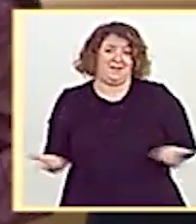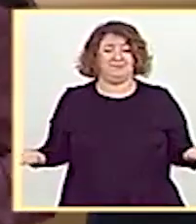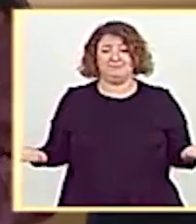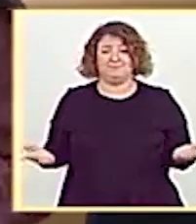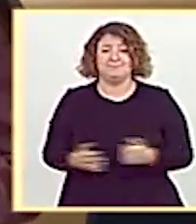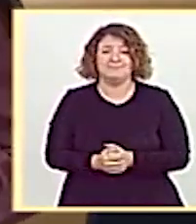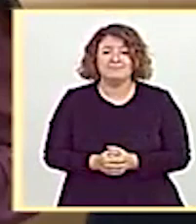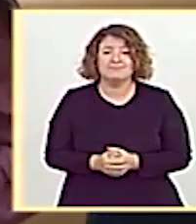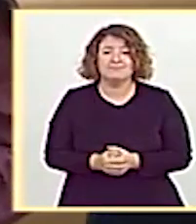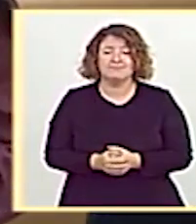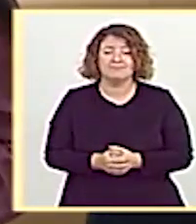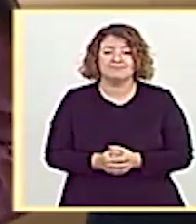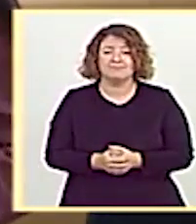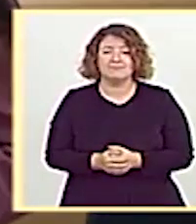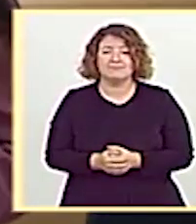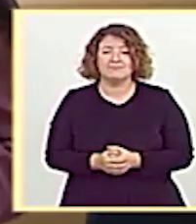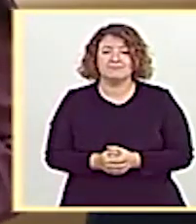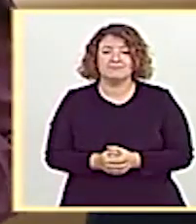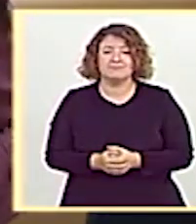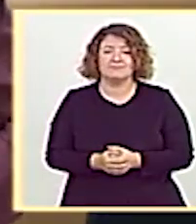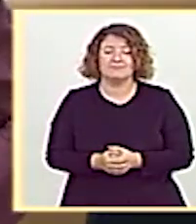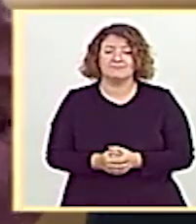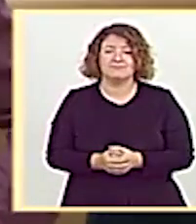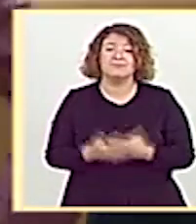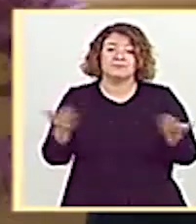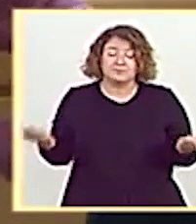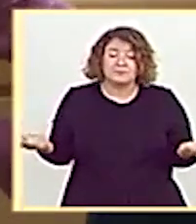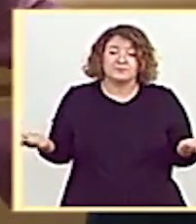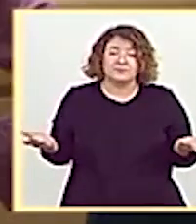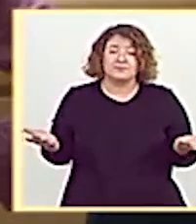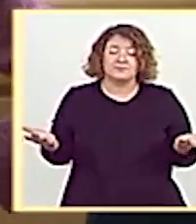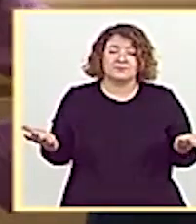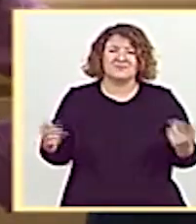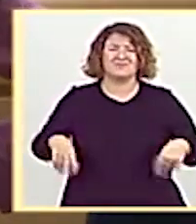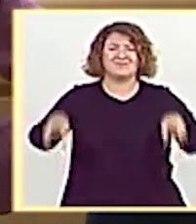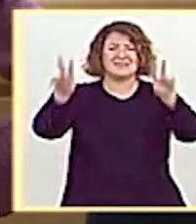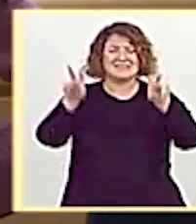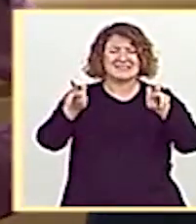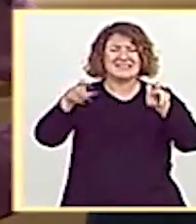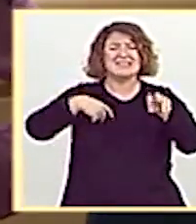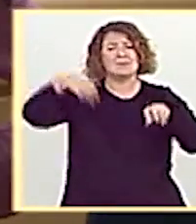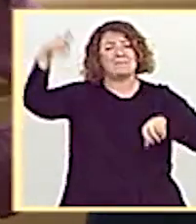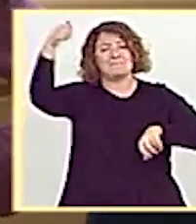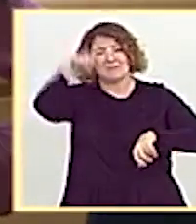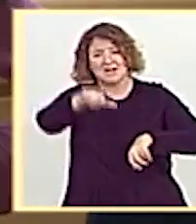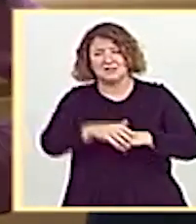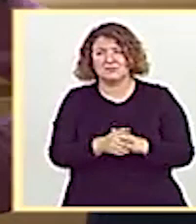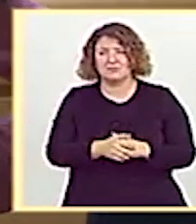En todo caso, en todo caso, y al respecto del machismo...